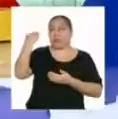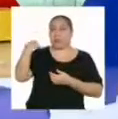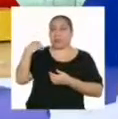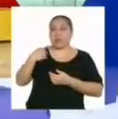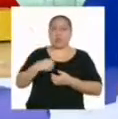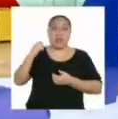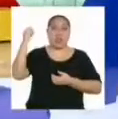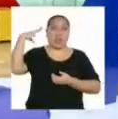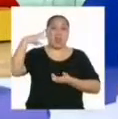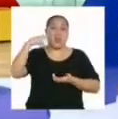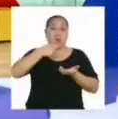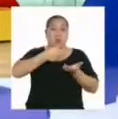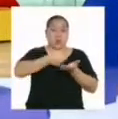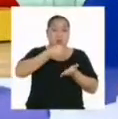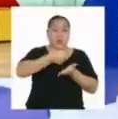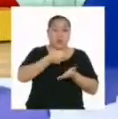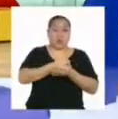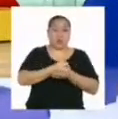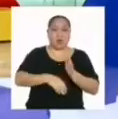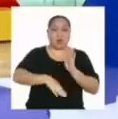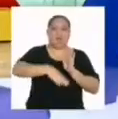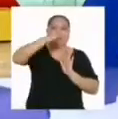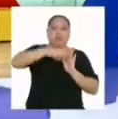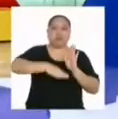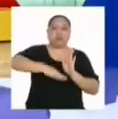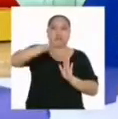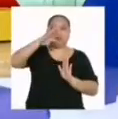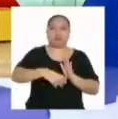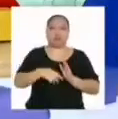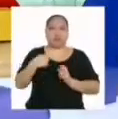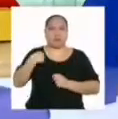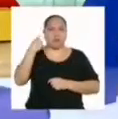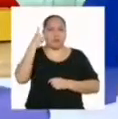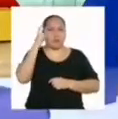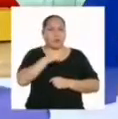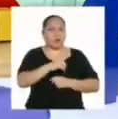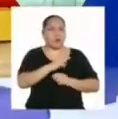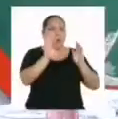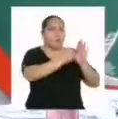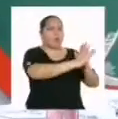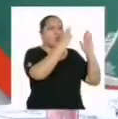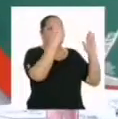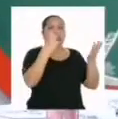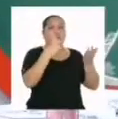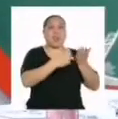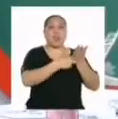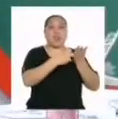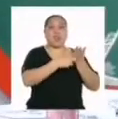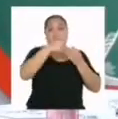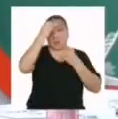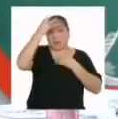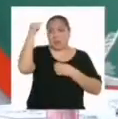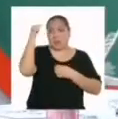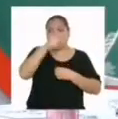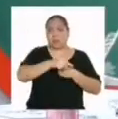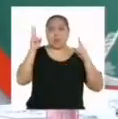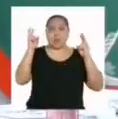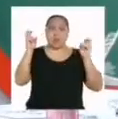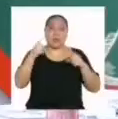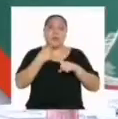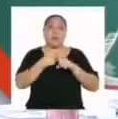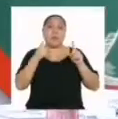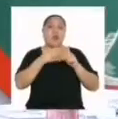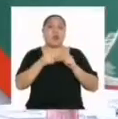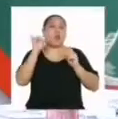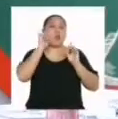el recibo de luz ha venido con un costo más alto y había pensado en hacer un periódico o una revista que informe sobre este tema, pero con